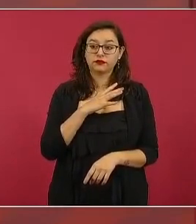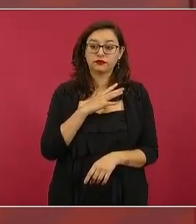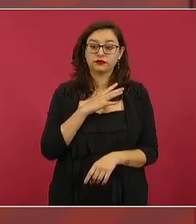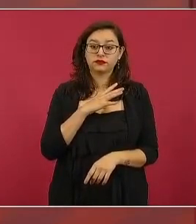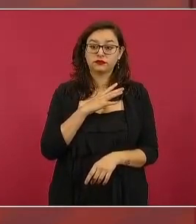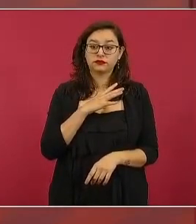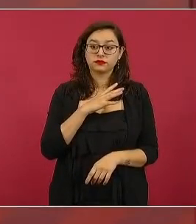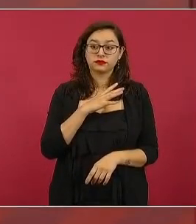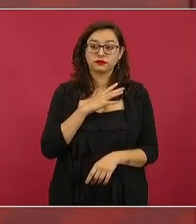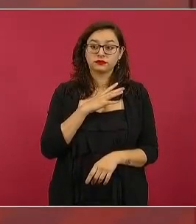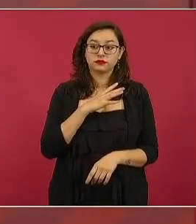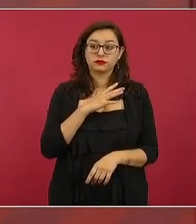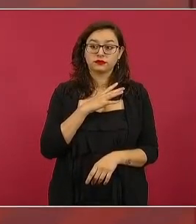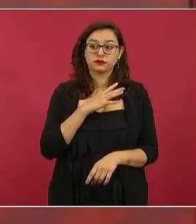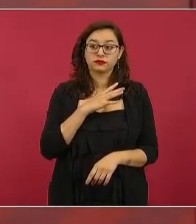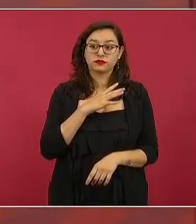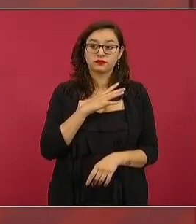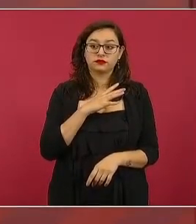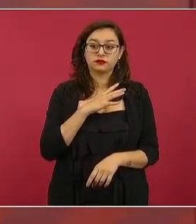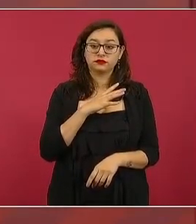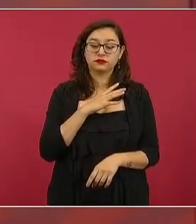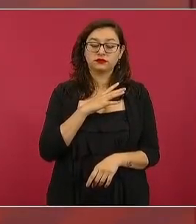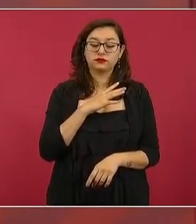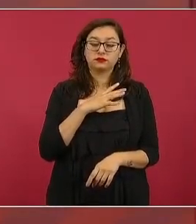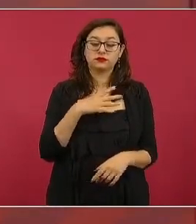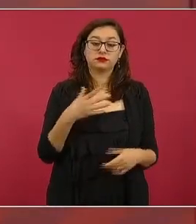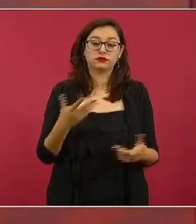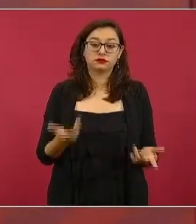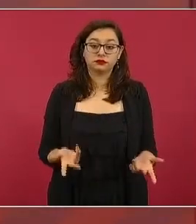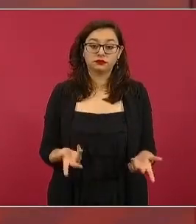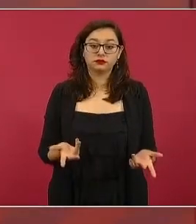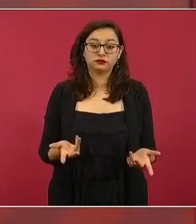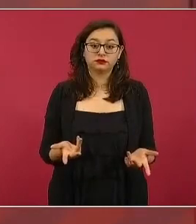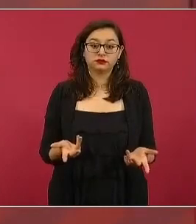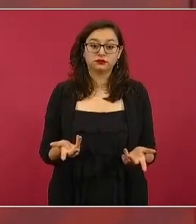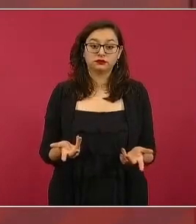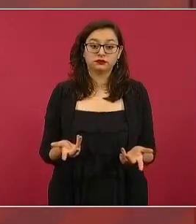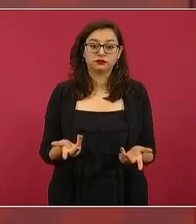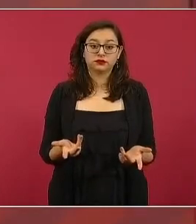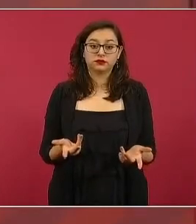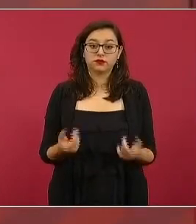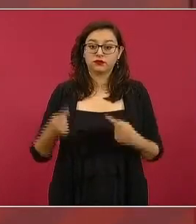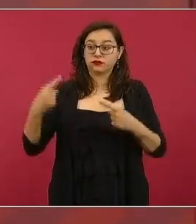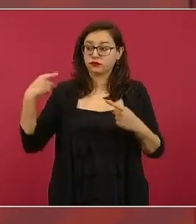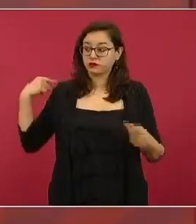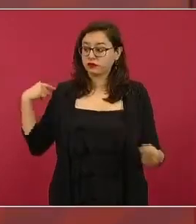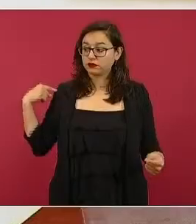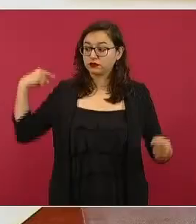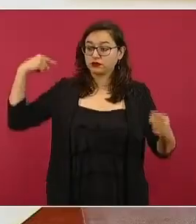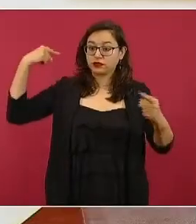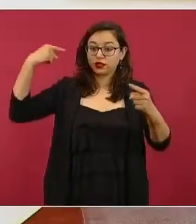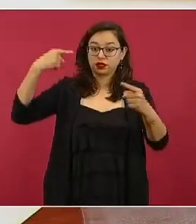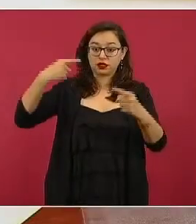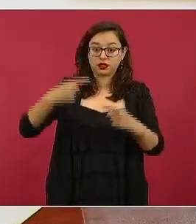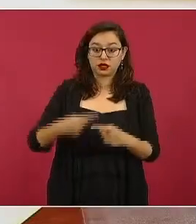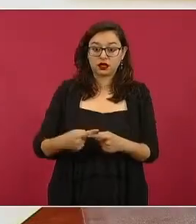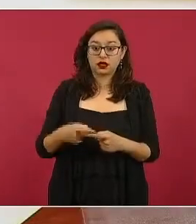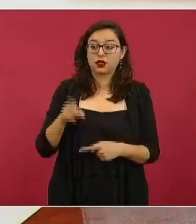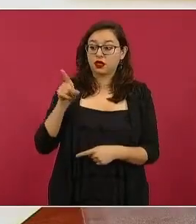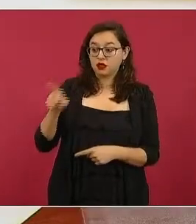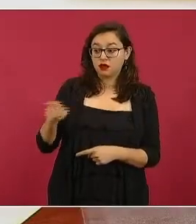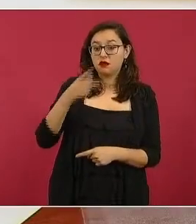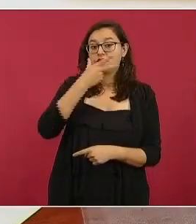en el tiempo que ha actuado como